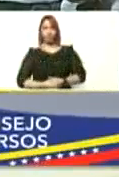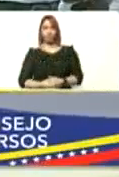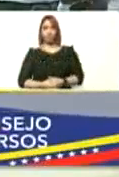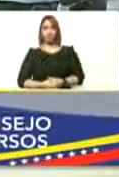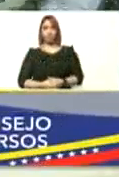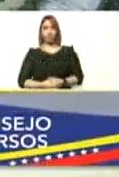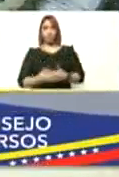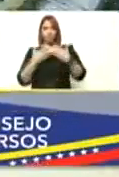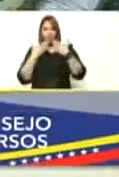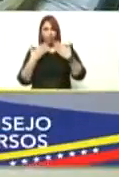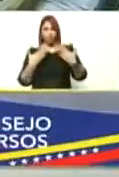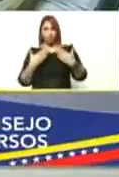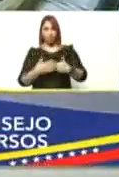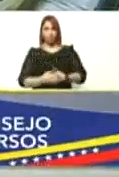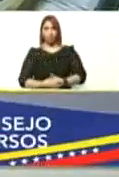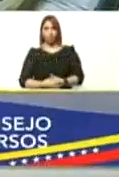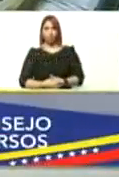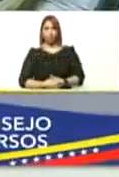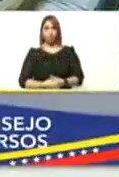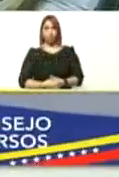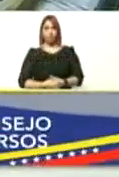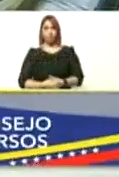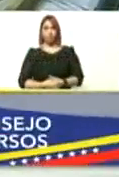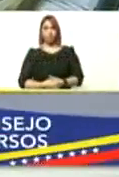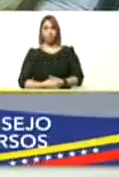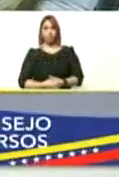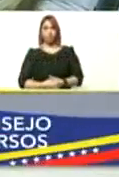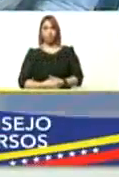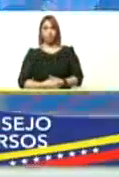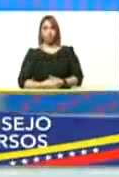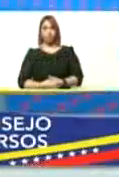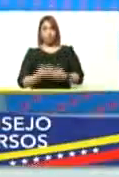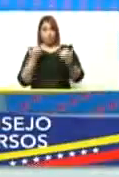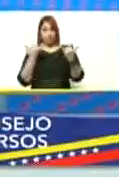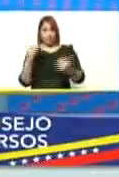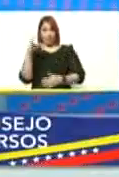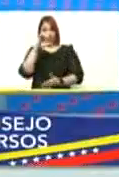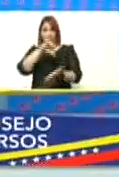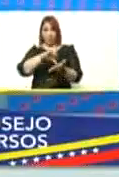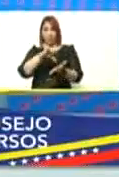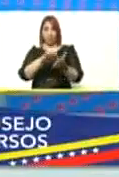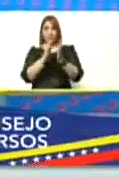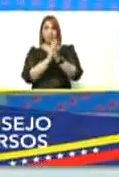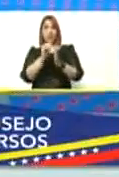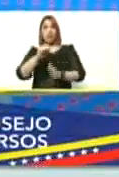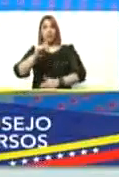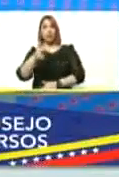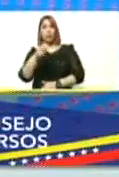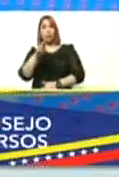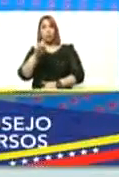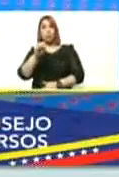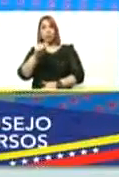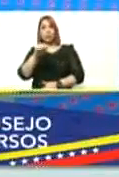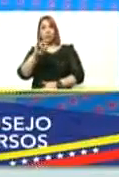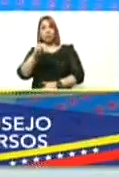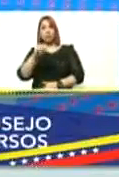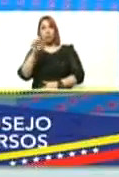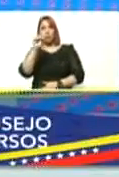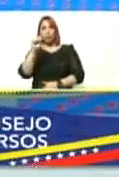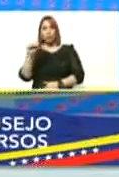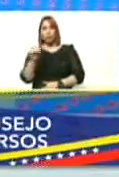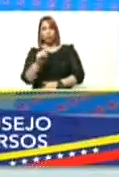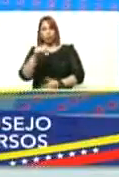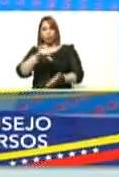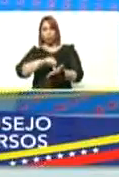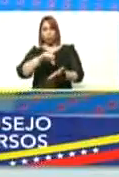adelante pues mi saludo vámonos a Caracas allá en San Agustín en el sur de la